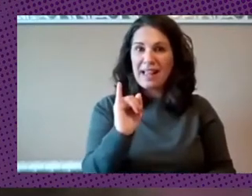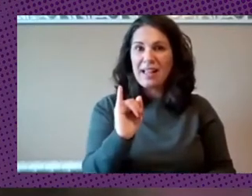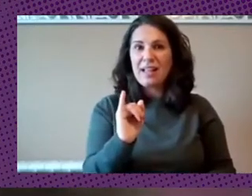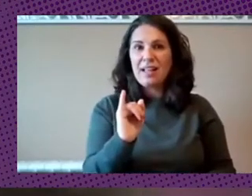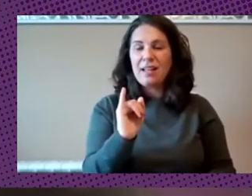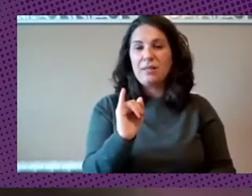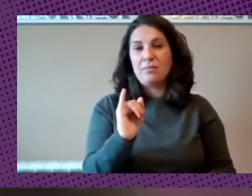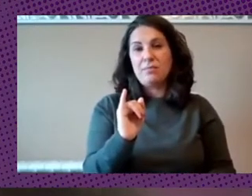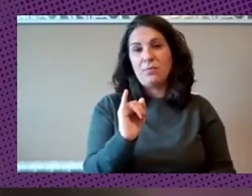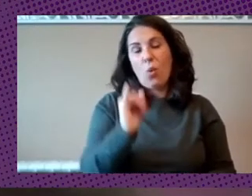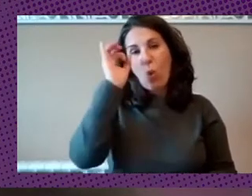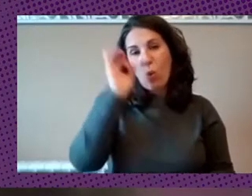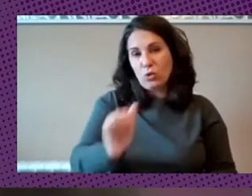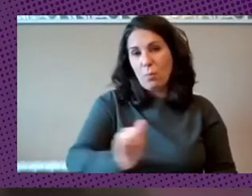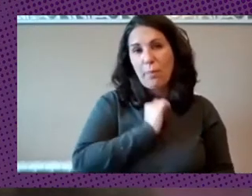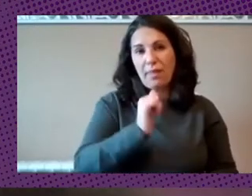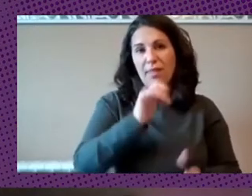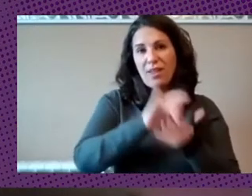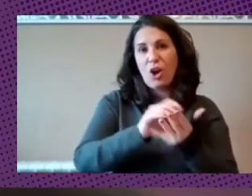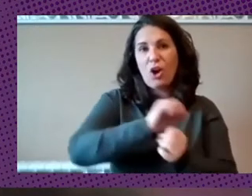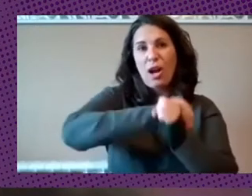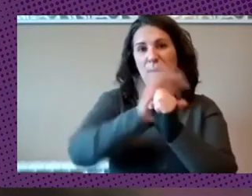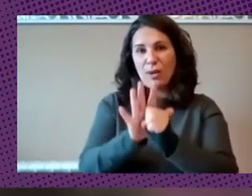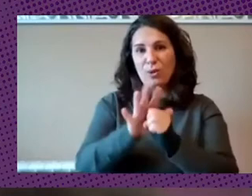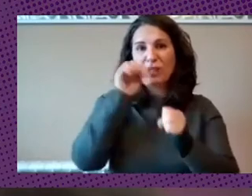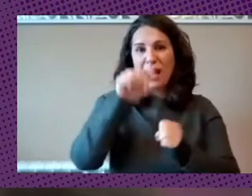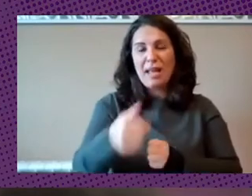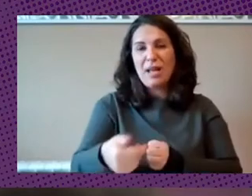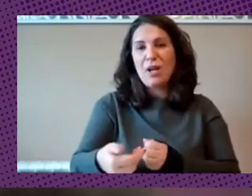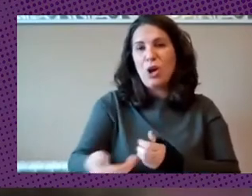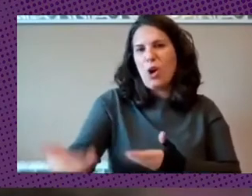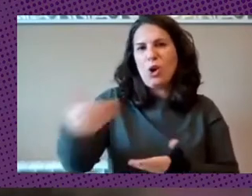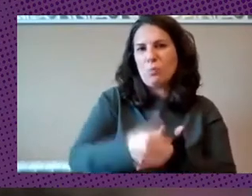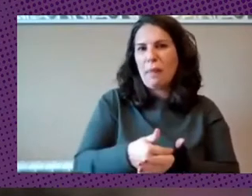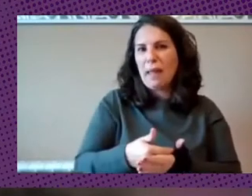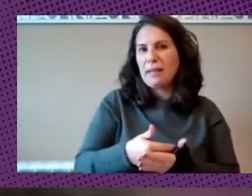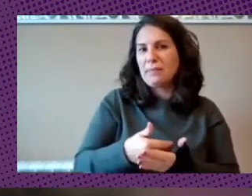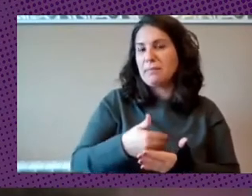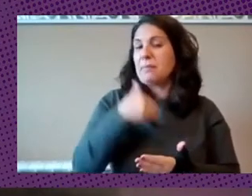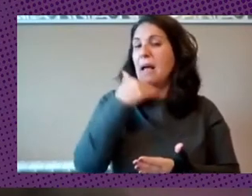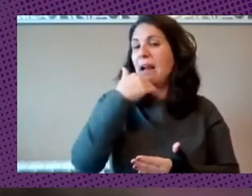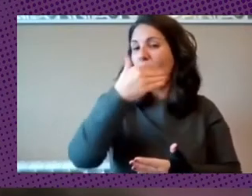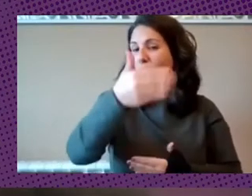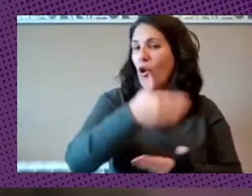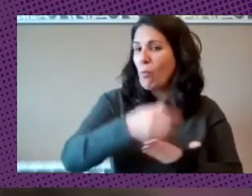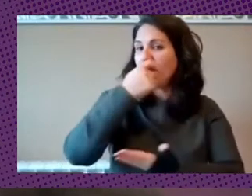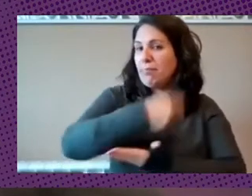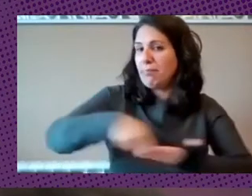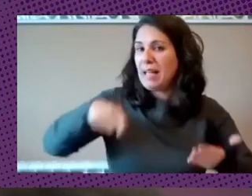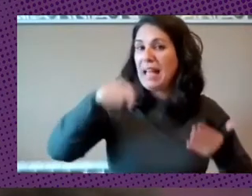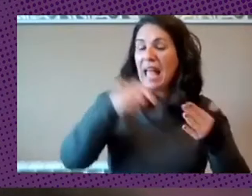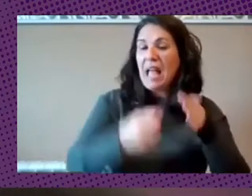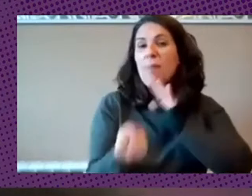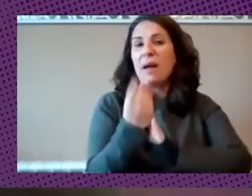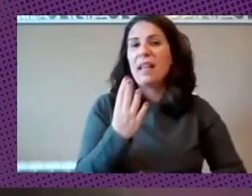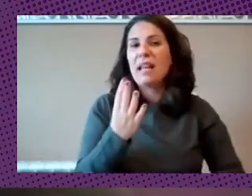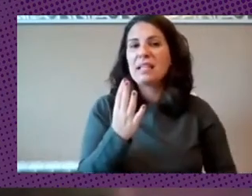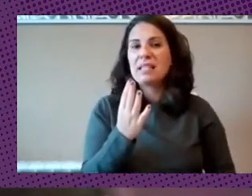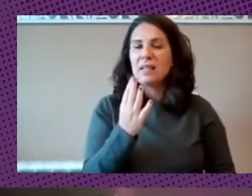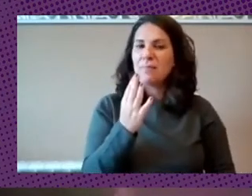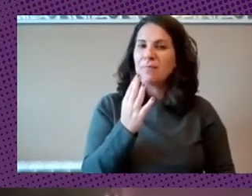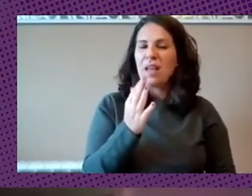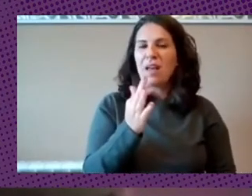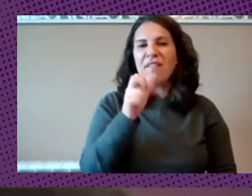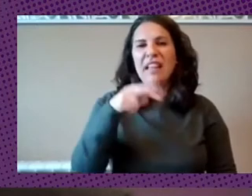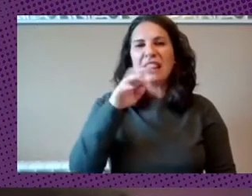después de la época del momento del coronavirus donde se nos va a pedir pagar la factura en algún momento y aquí aparecen las FinTech ¿no? Es como una nueva